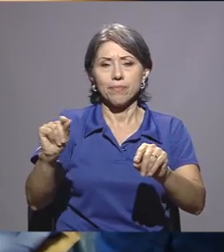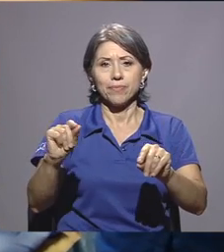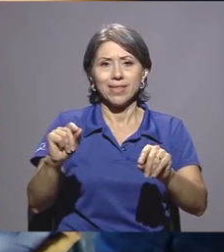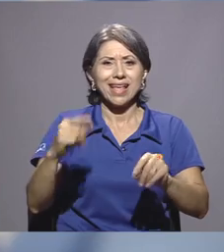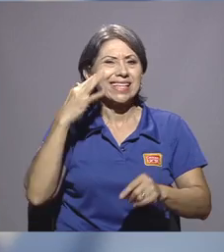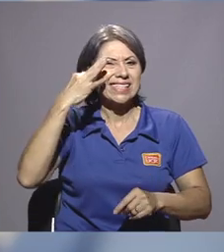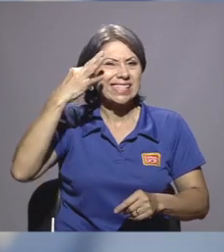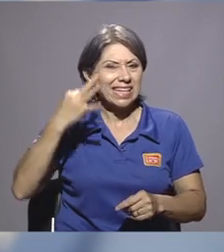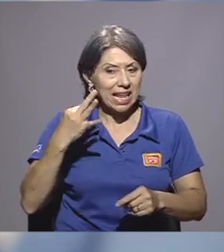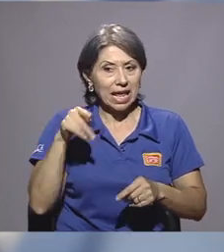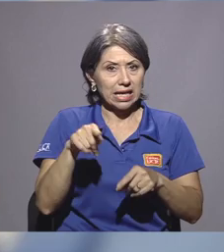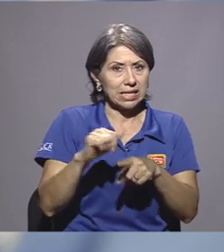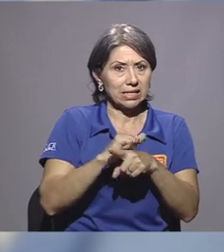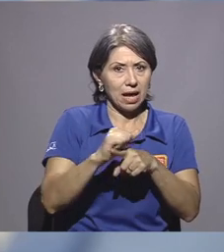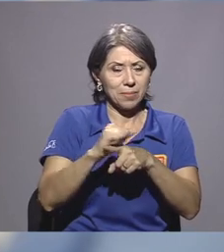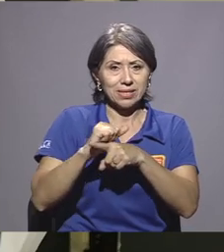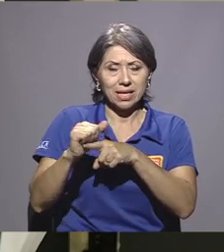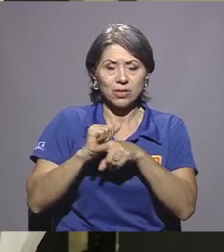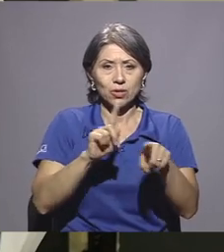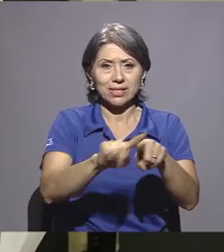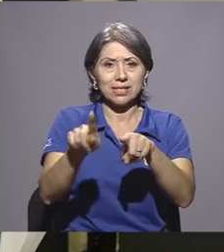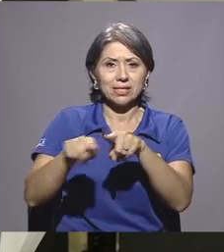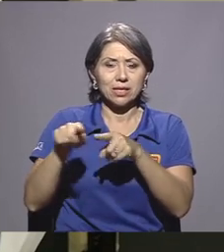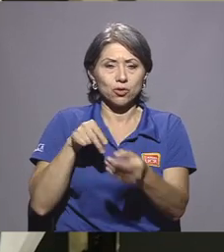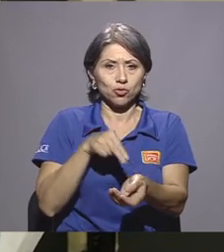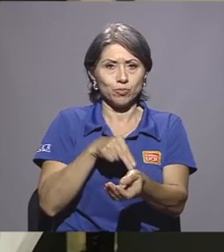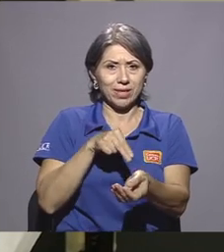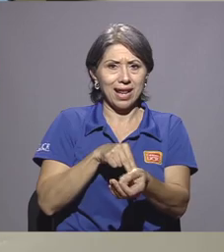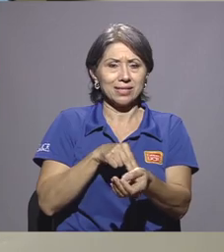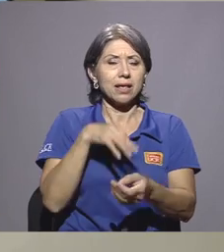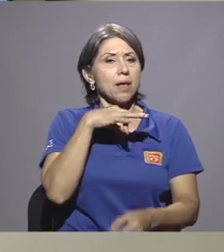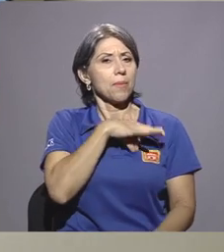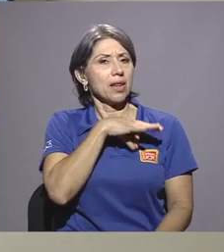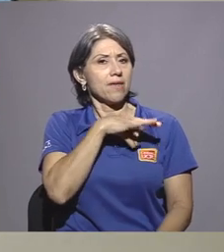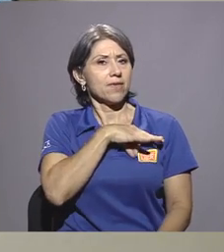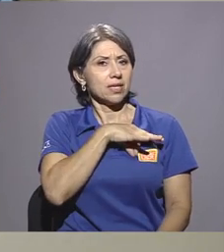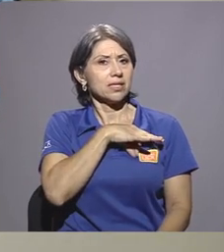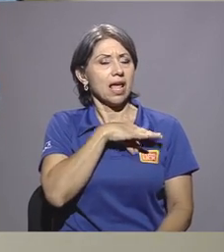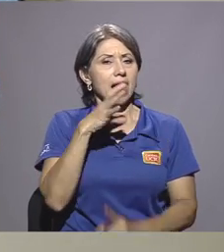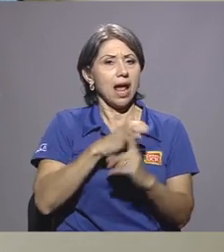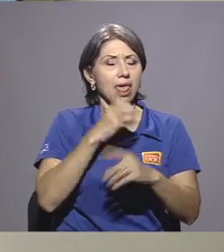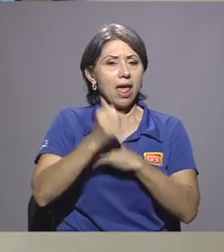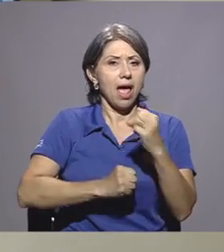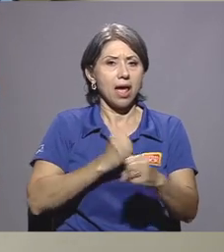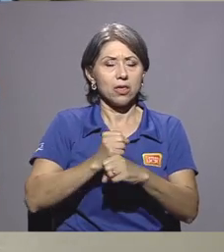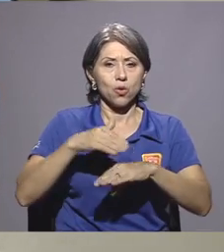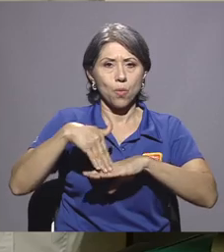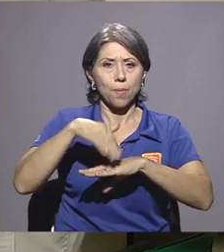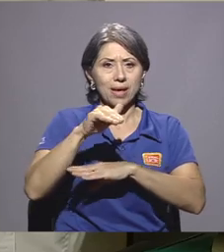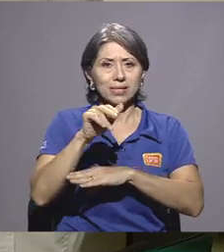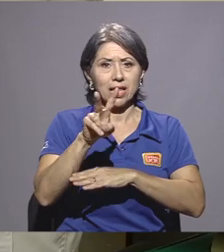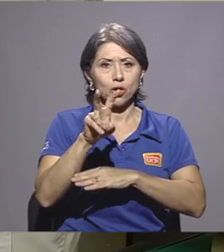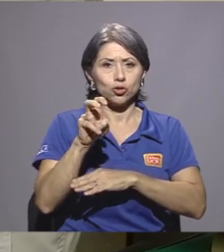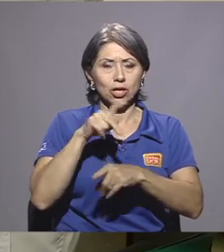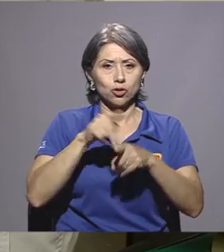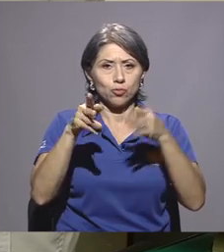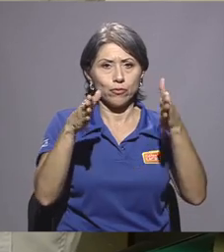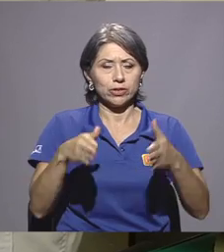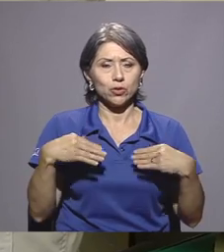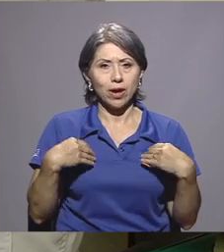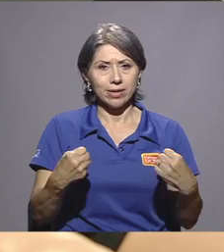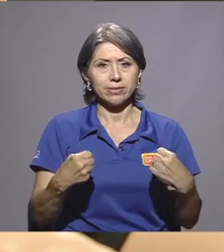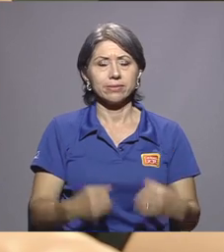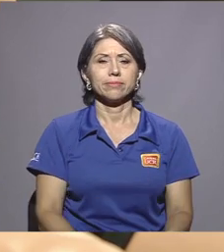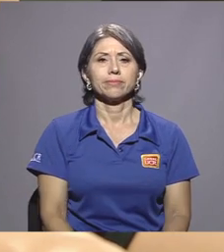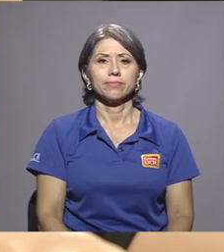Se proyecta que las capacitaciones en los distintos hospitales beneficie anualmente a más de 200 profesionales en